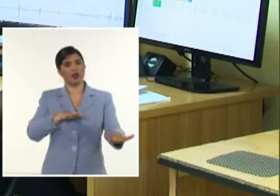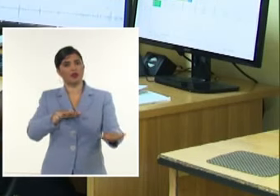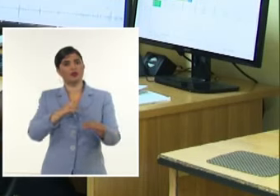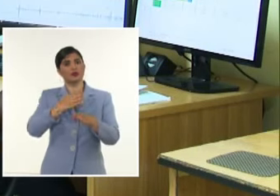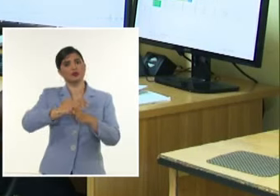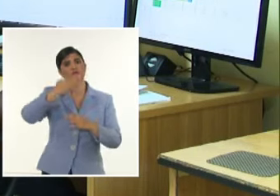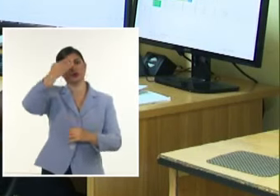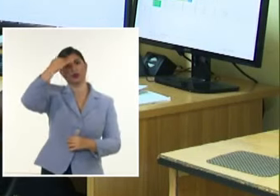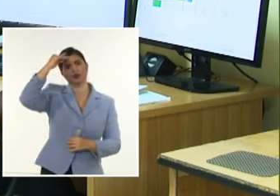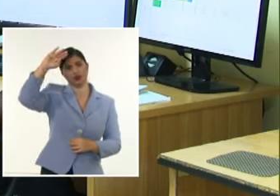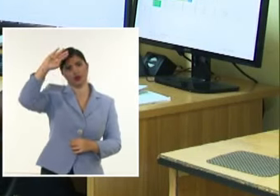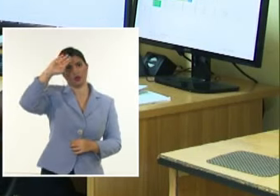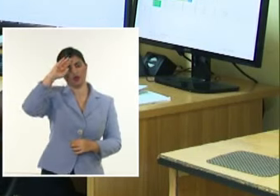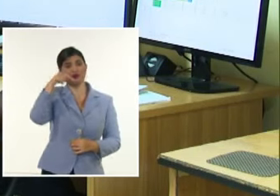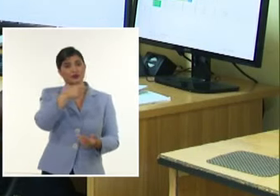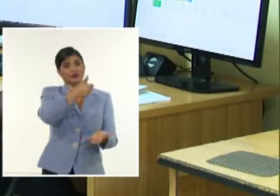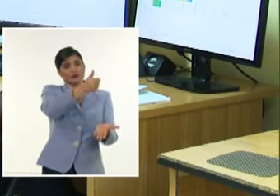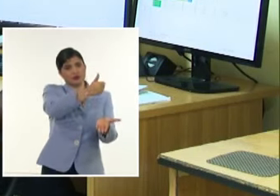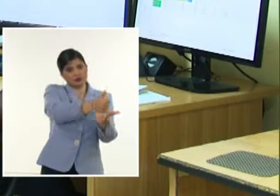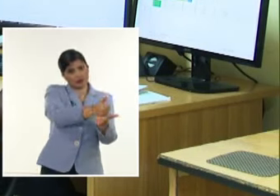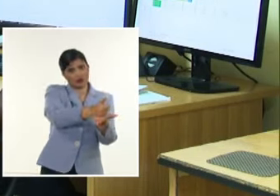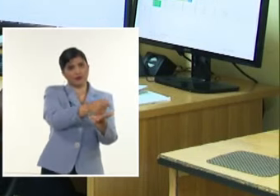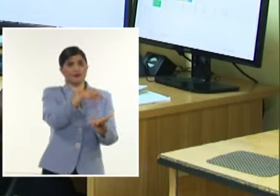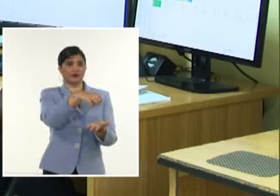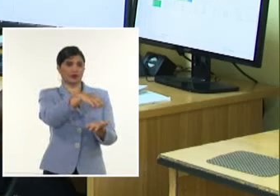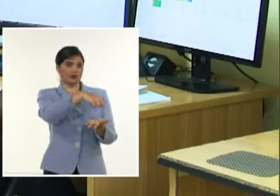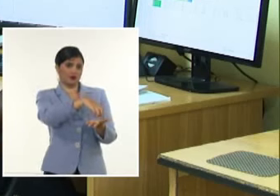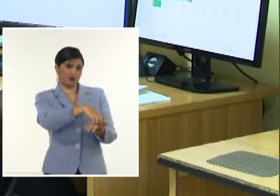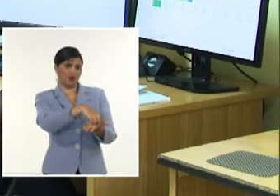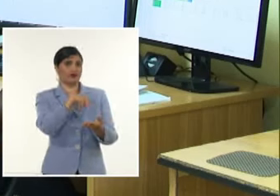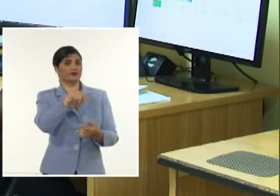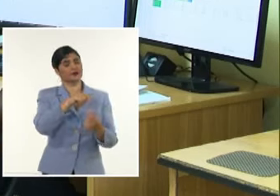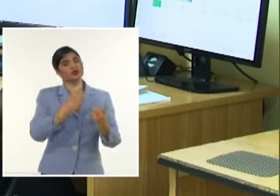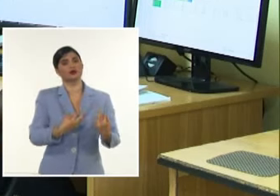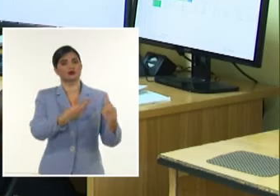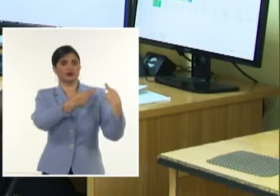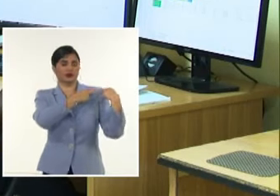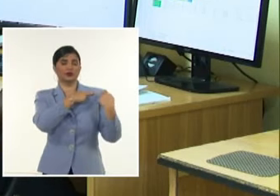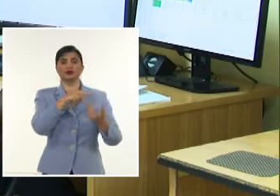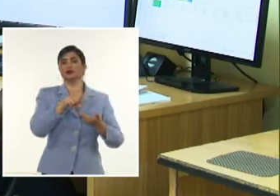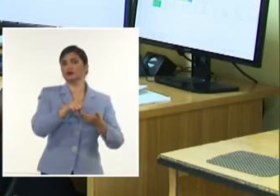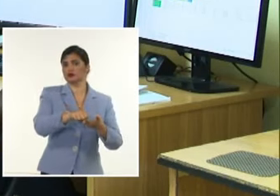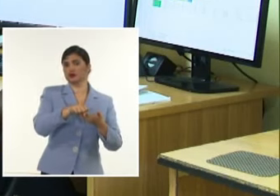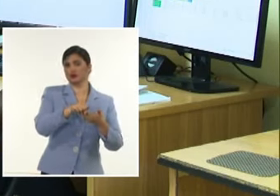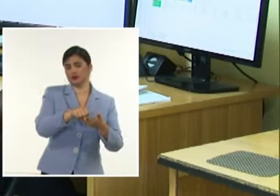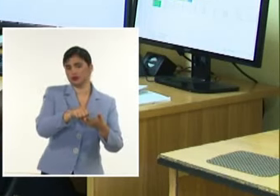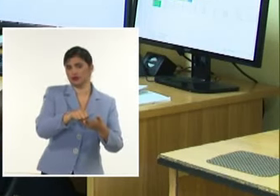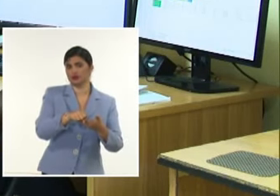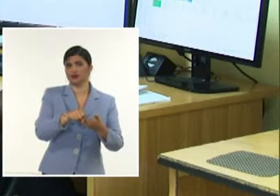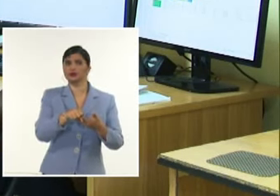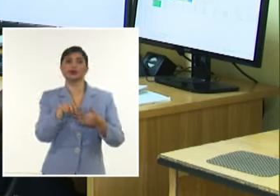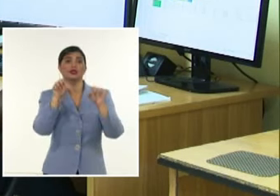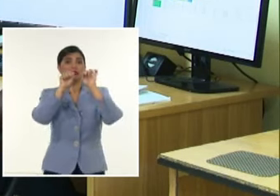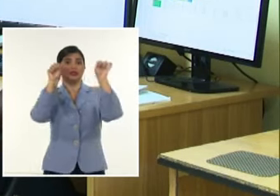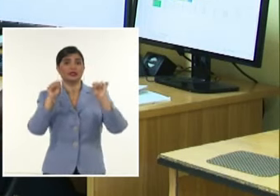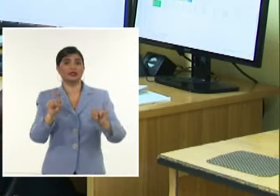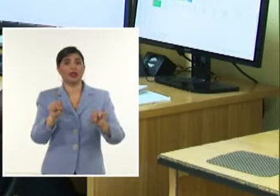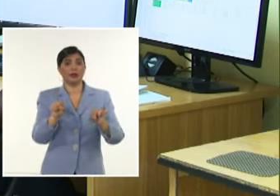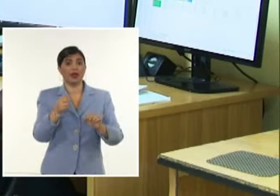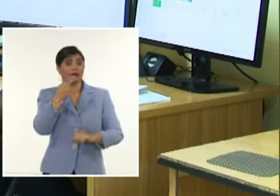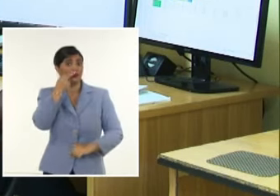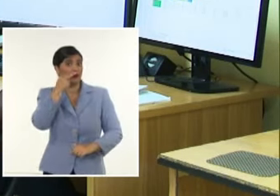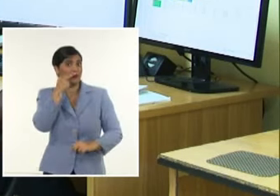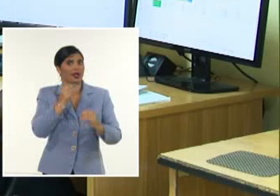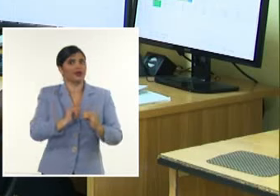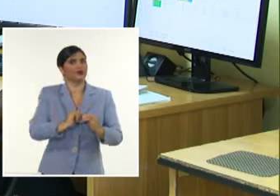ratificar Que esta estación Es la responsable Del servicio Y los sistemas De alerta temprana De tsunamis Y terremotos